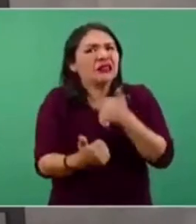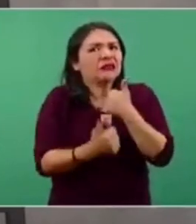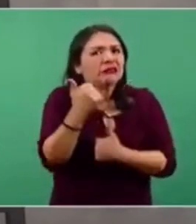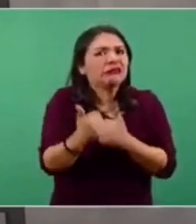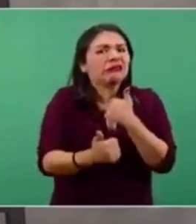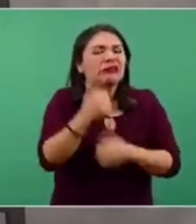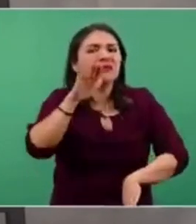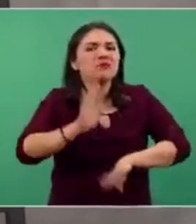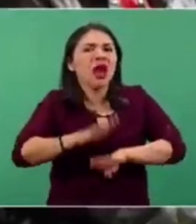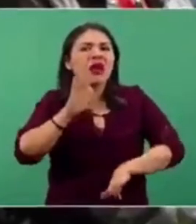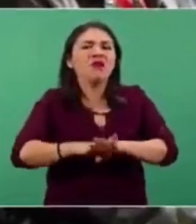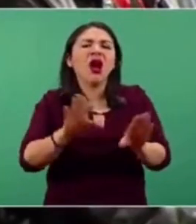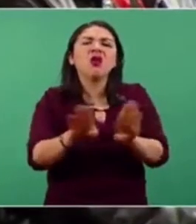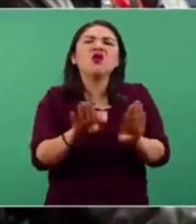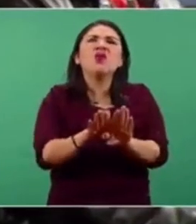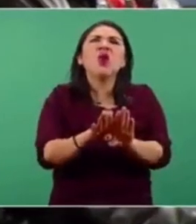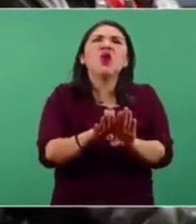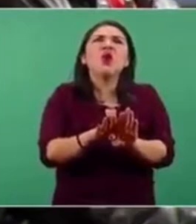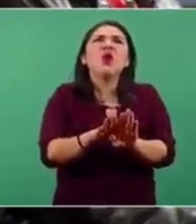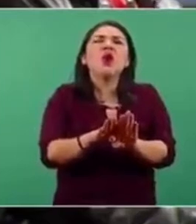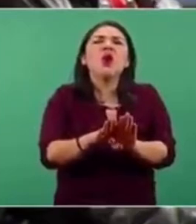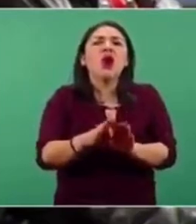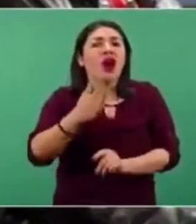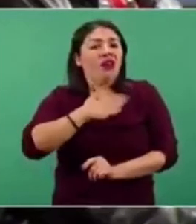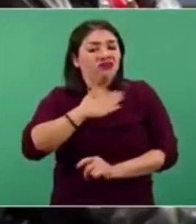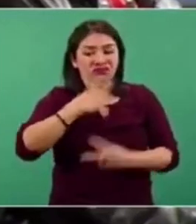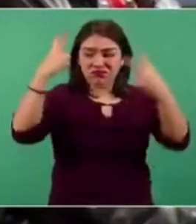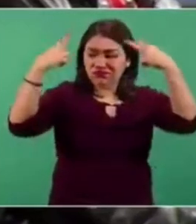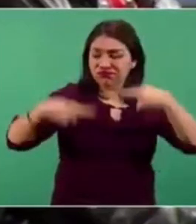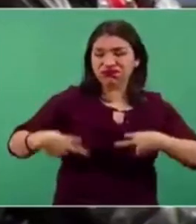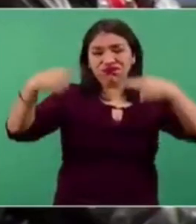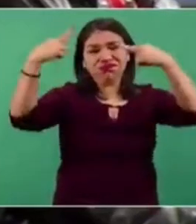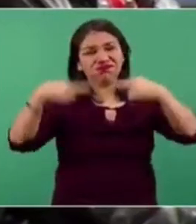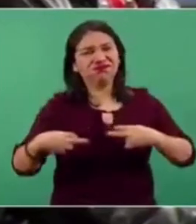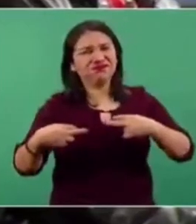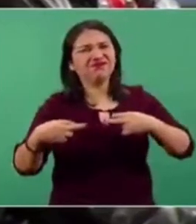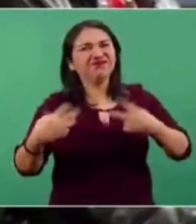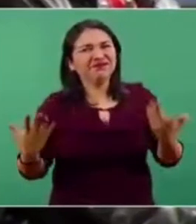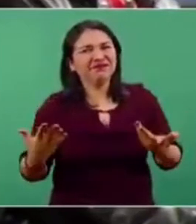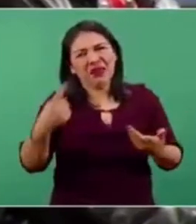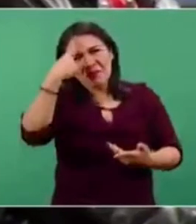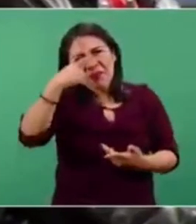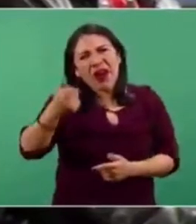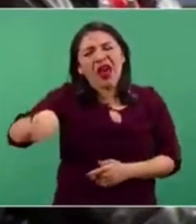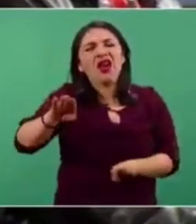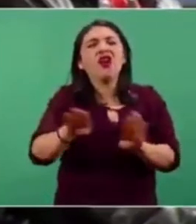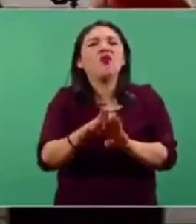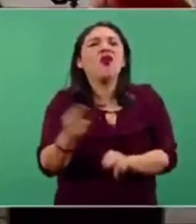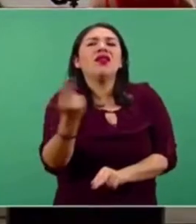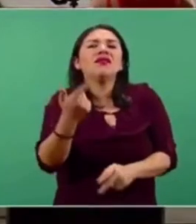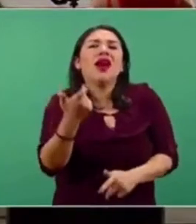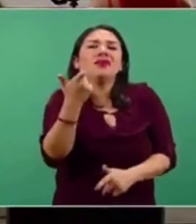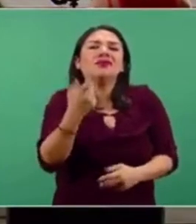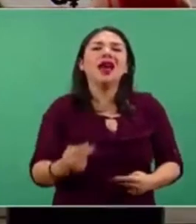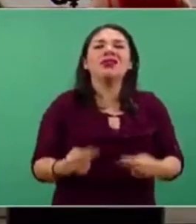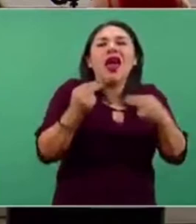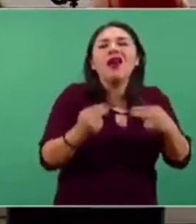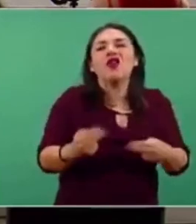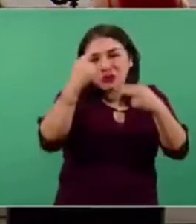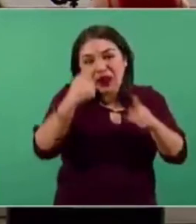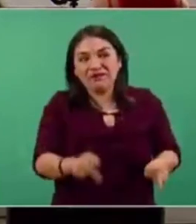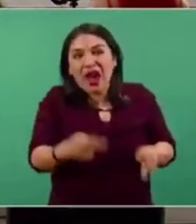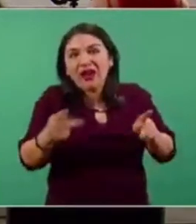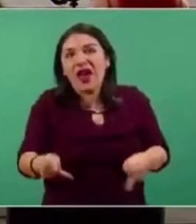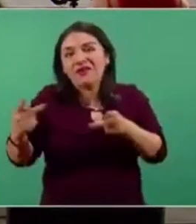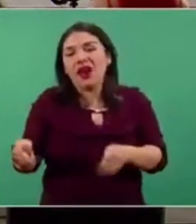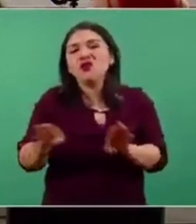de alguna manera notoriedad. Supongo que por razones, en algunos casos, de lucro. Seguramente es más lucrativo